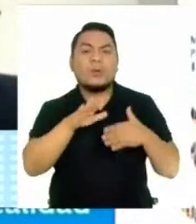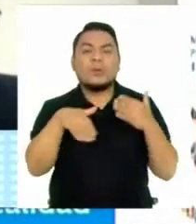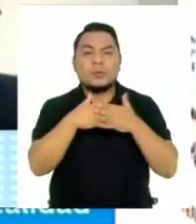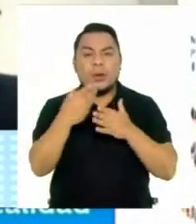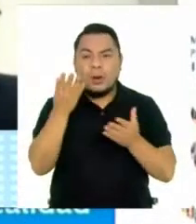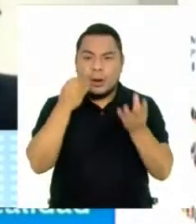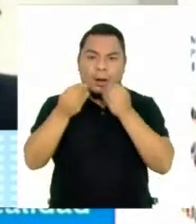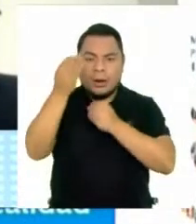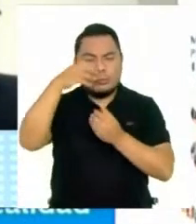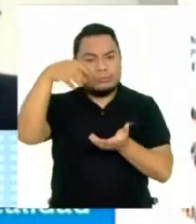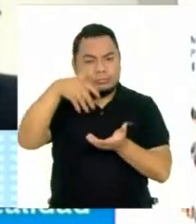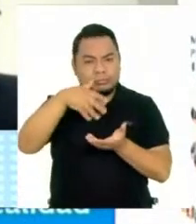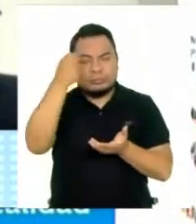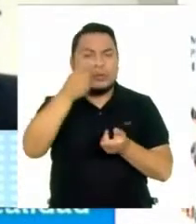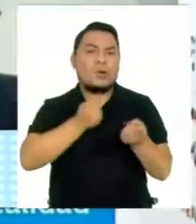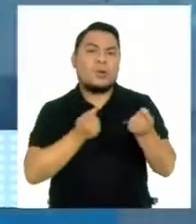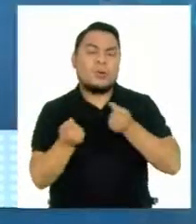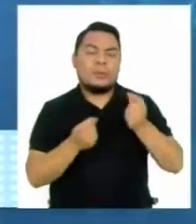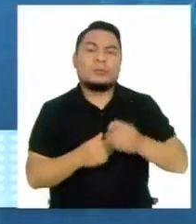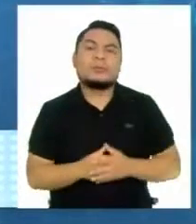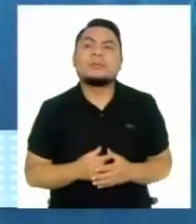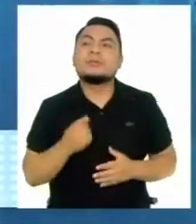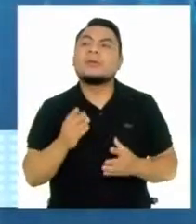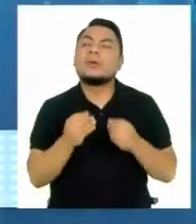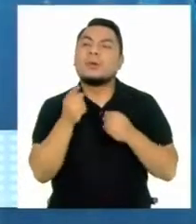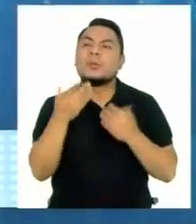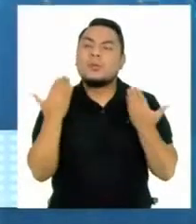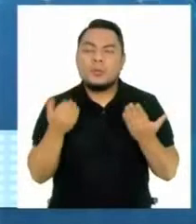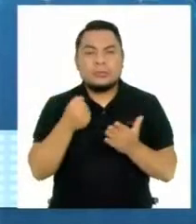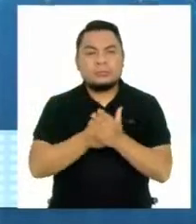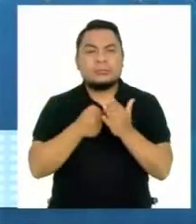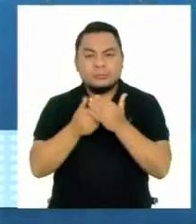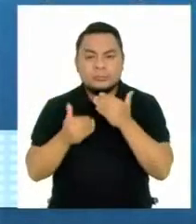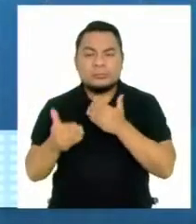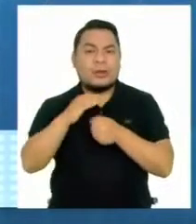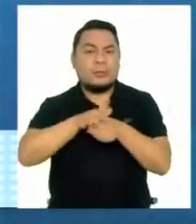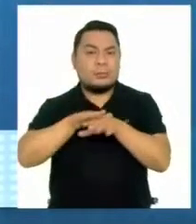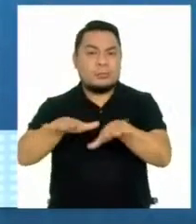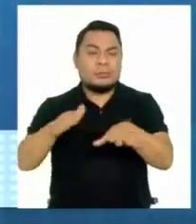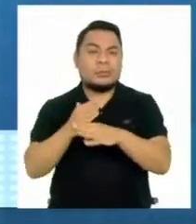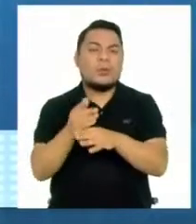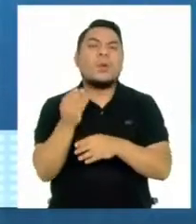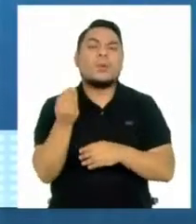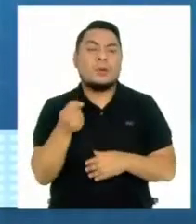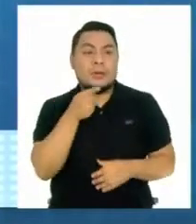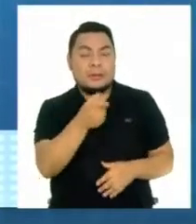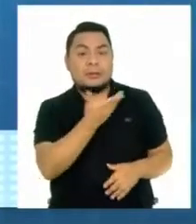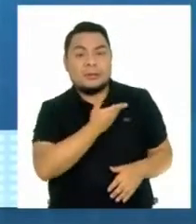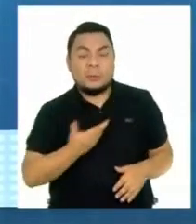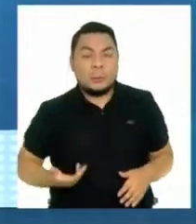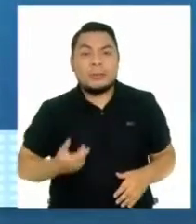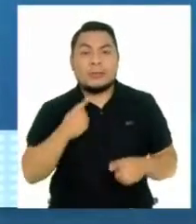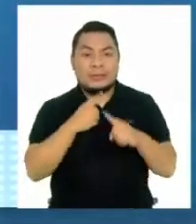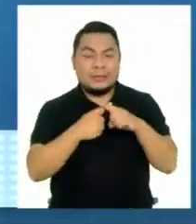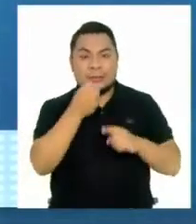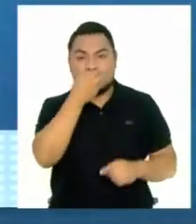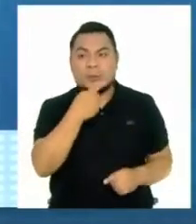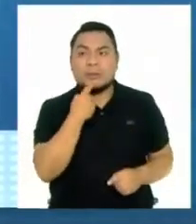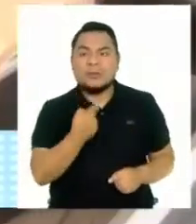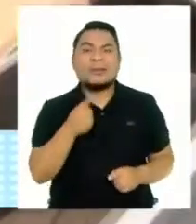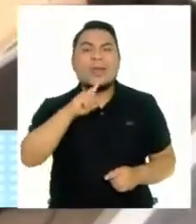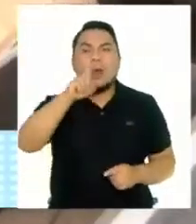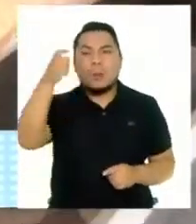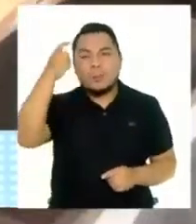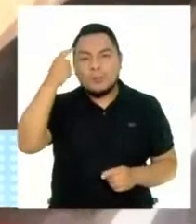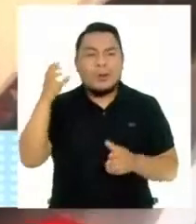conocimiento, talento y gobernabilidad. En relación a cómo seguir enfrentando la pandemia, Sagasti aconsejó dejar de lado los colores